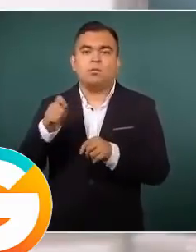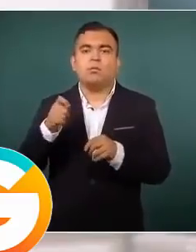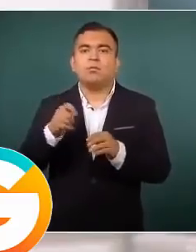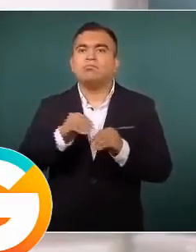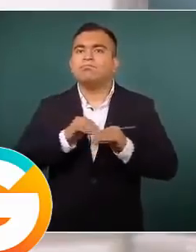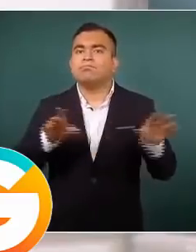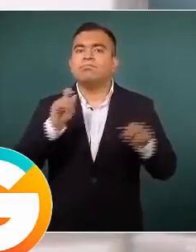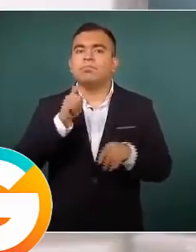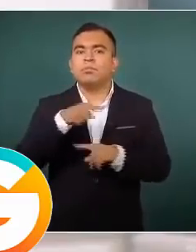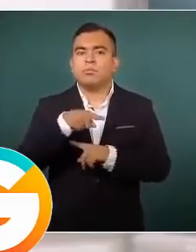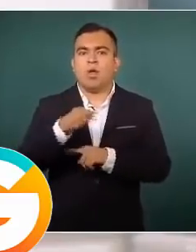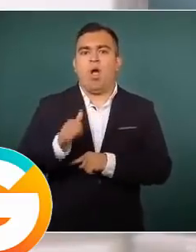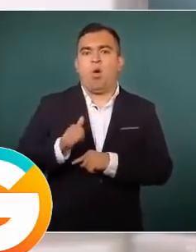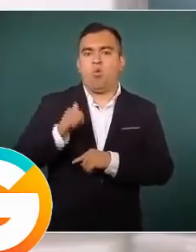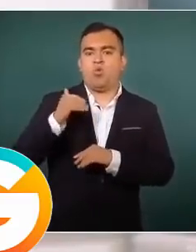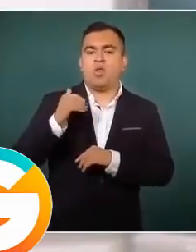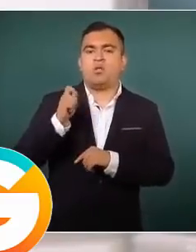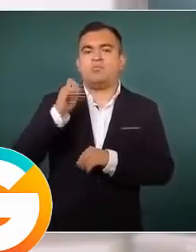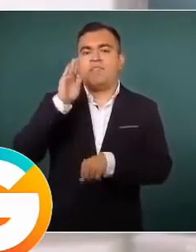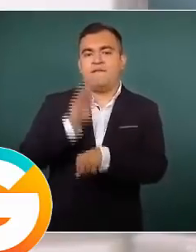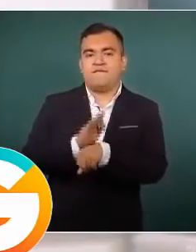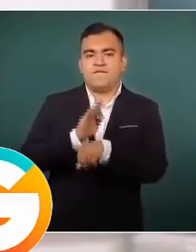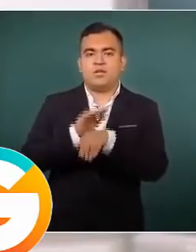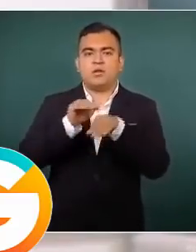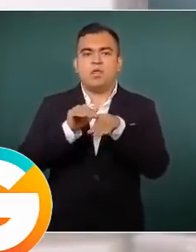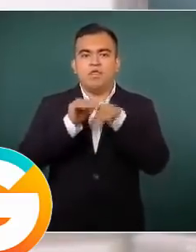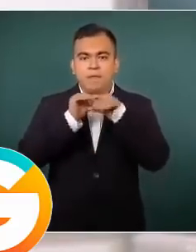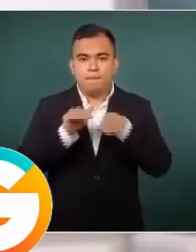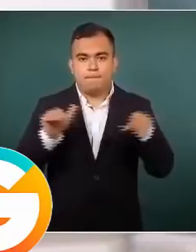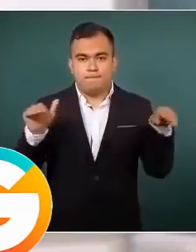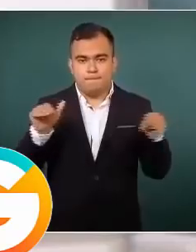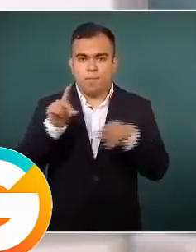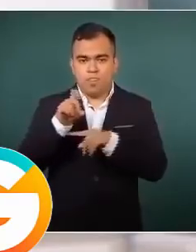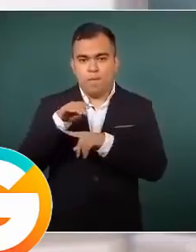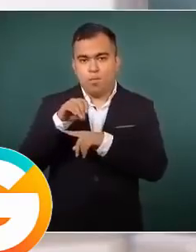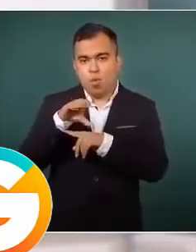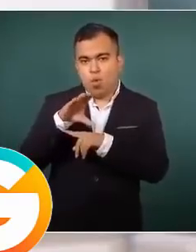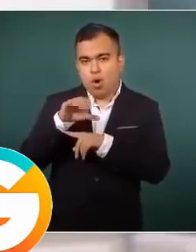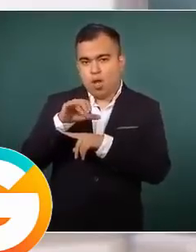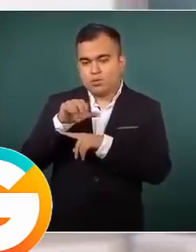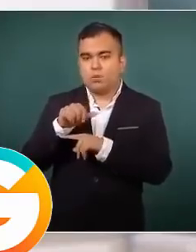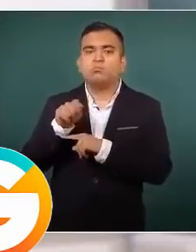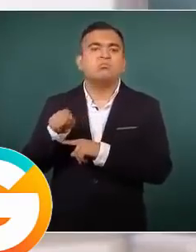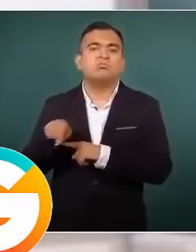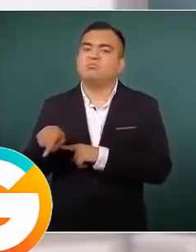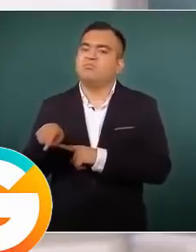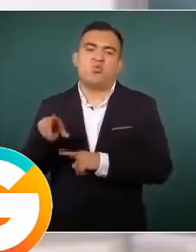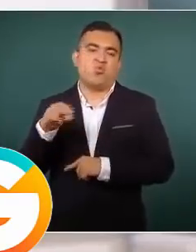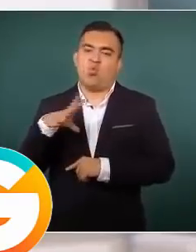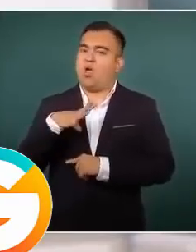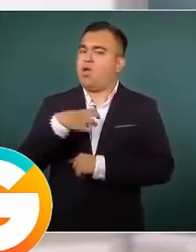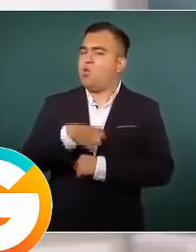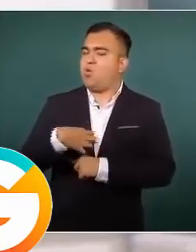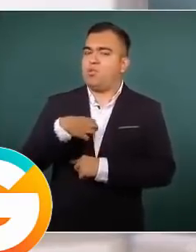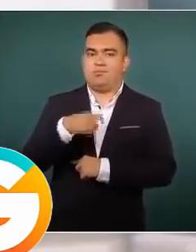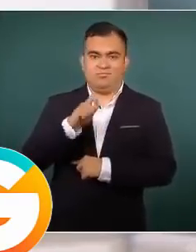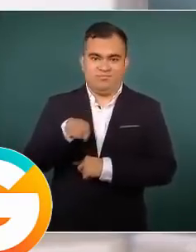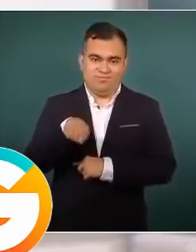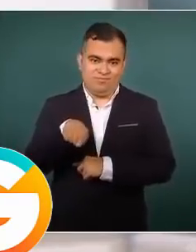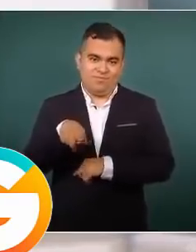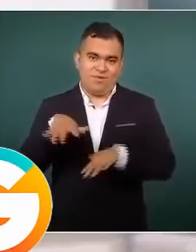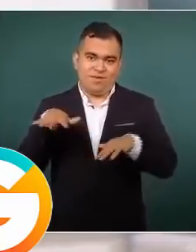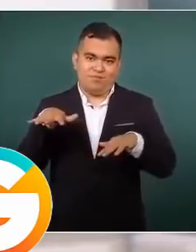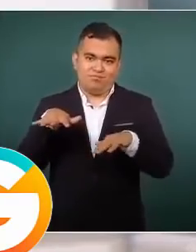autoritaria y por la defensa de la democracia, en donde se pronuncian no muy contentos respecto a la transformación